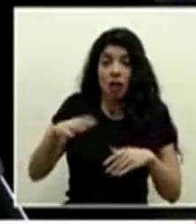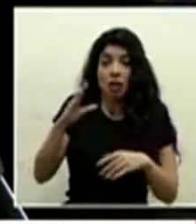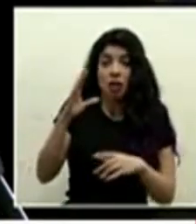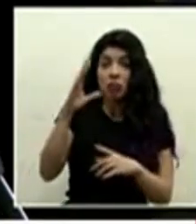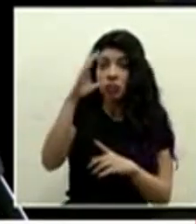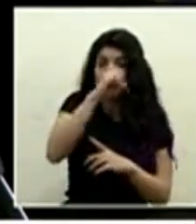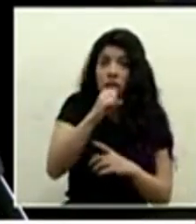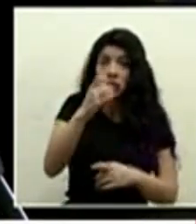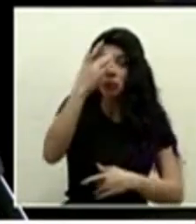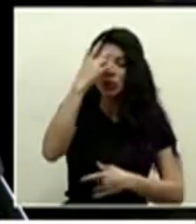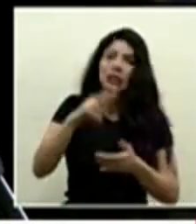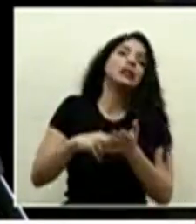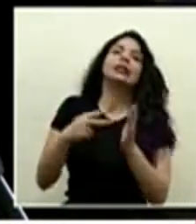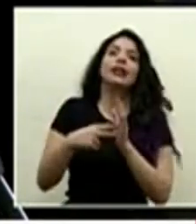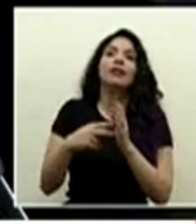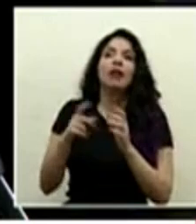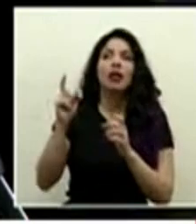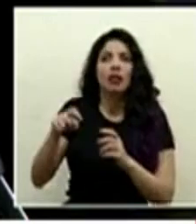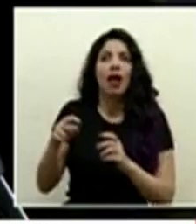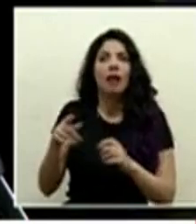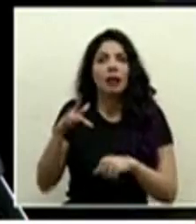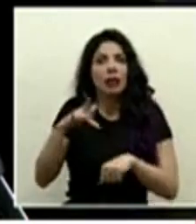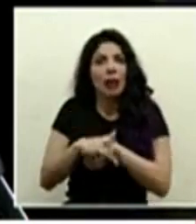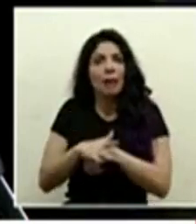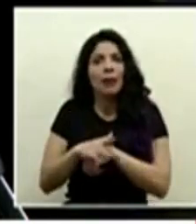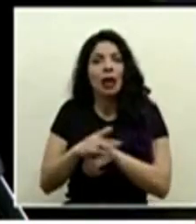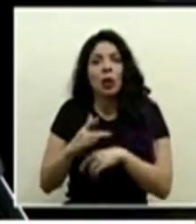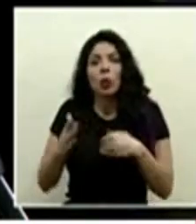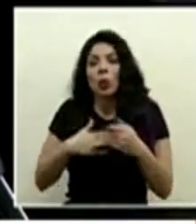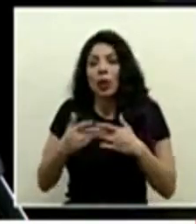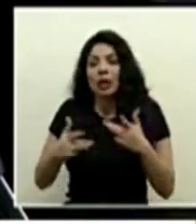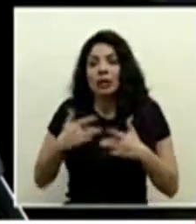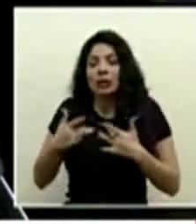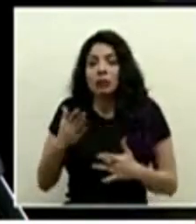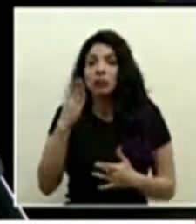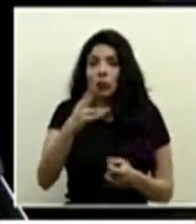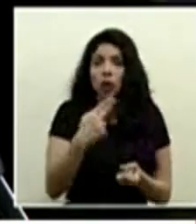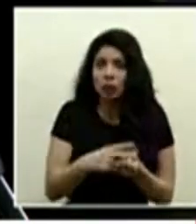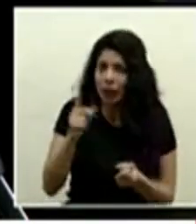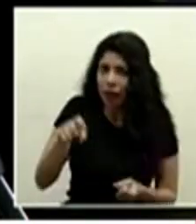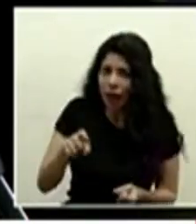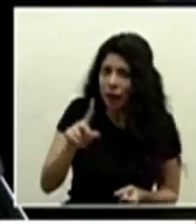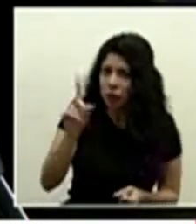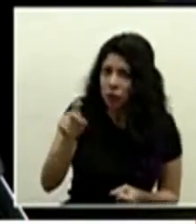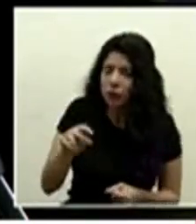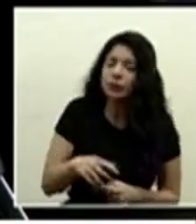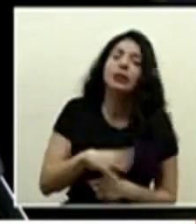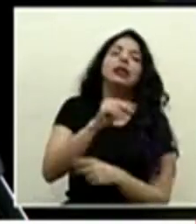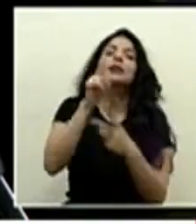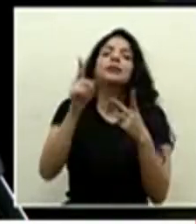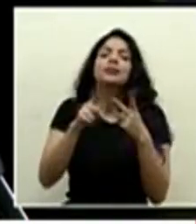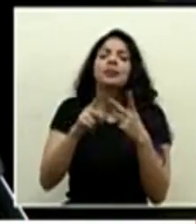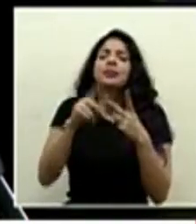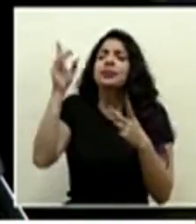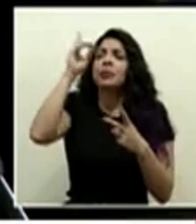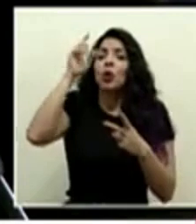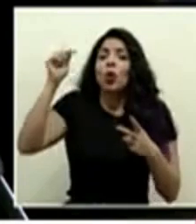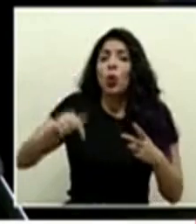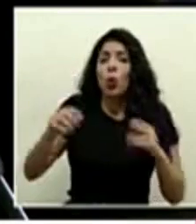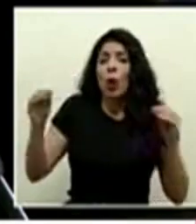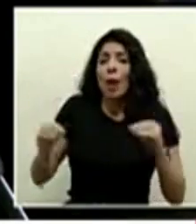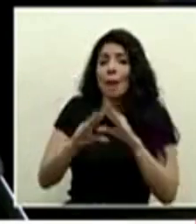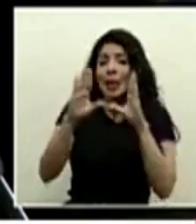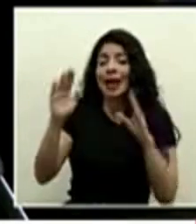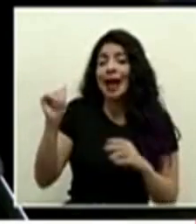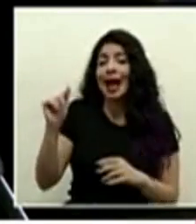especial para que la gente asista a los servicios de salud ante el menor de los síntomas verdad y don daniel hoy en la mañana